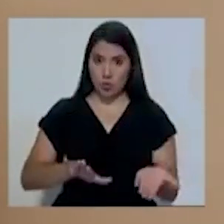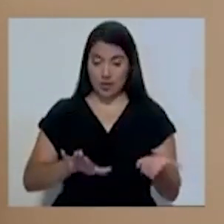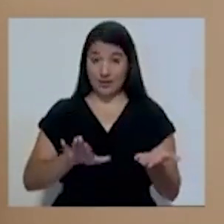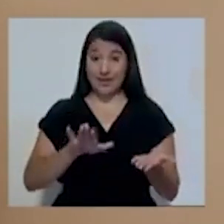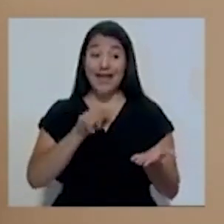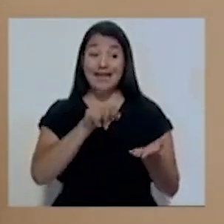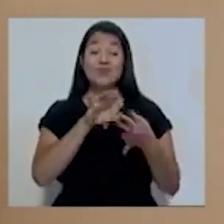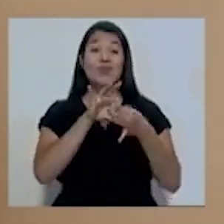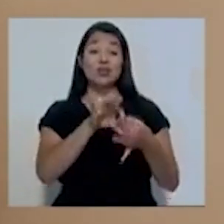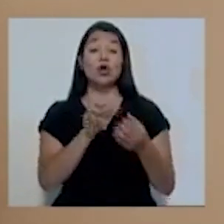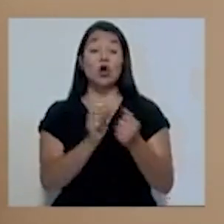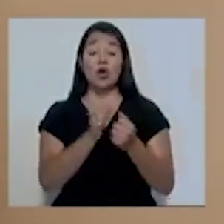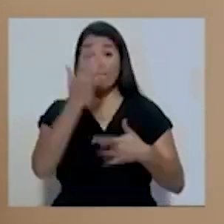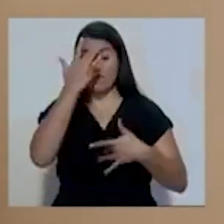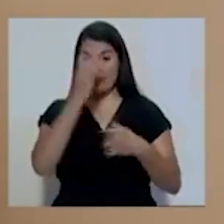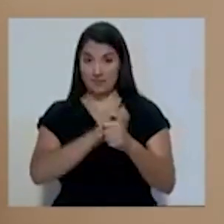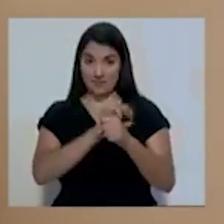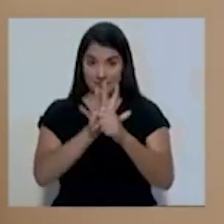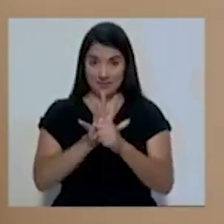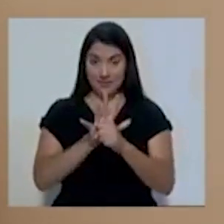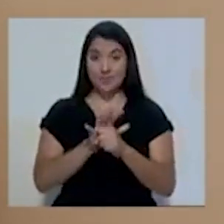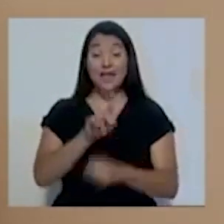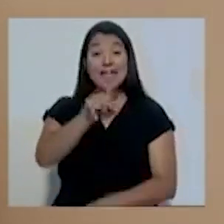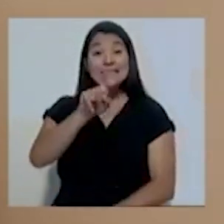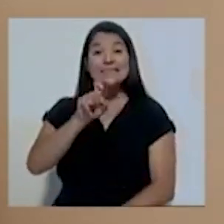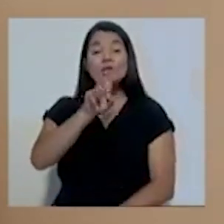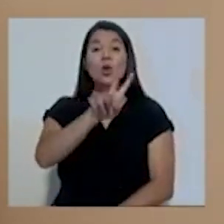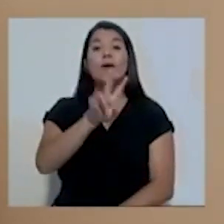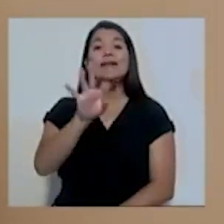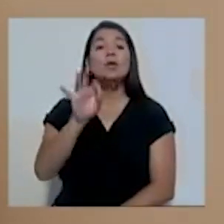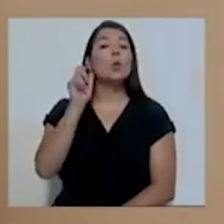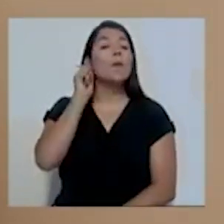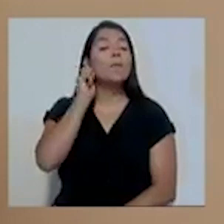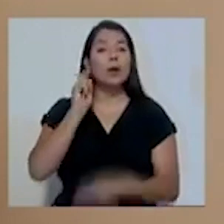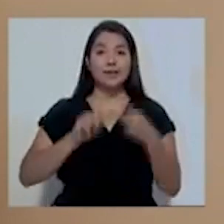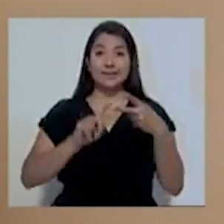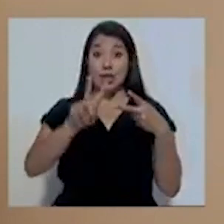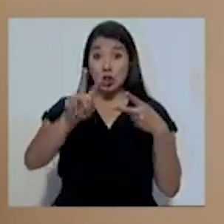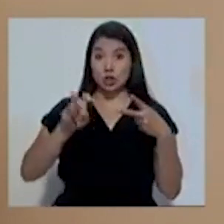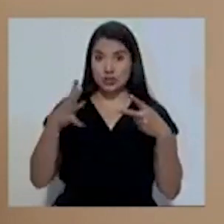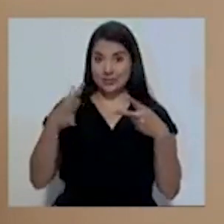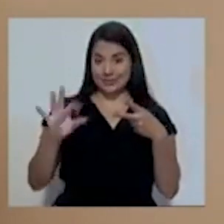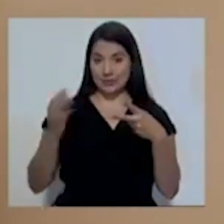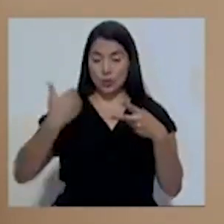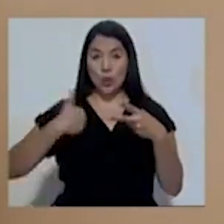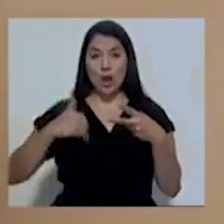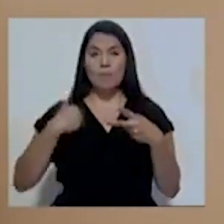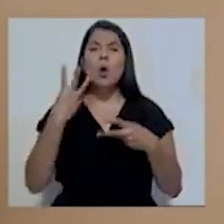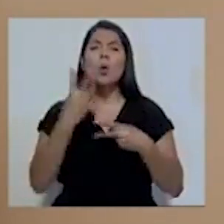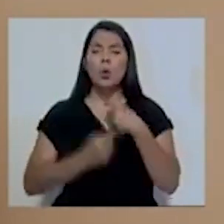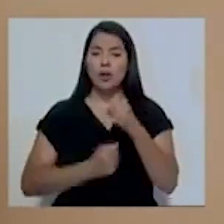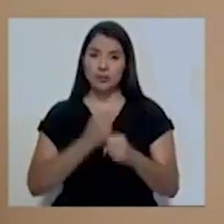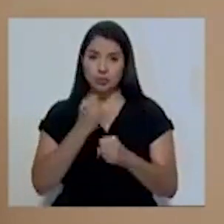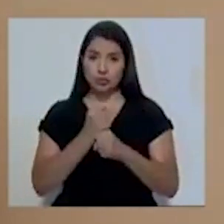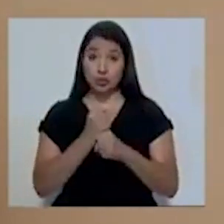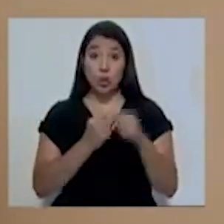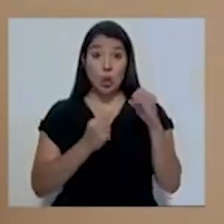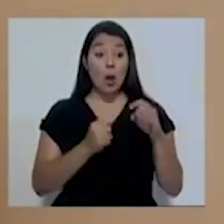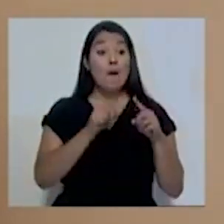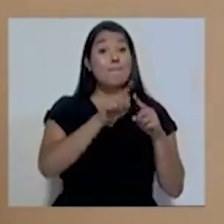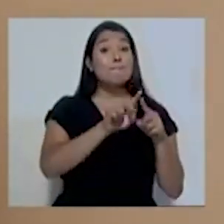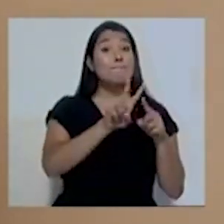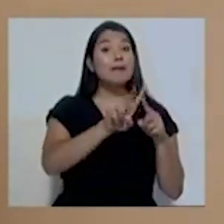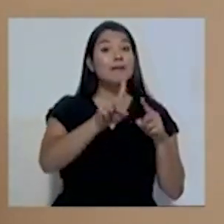relacionados con la COVID-19, 129 mujeres y 219 hombres con un rango de edad de los